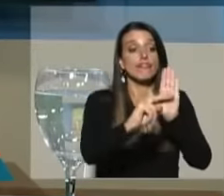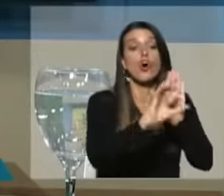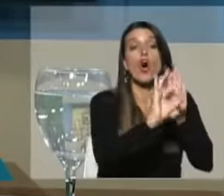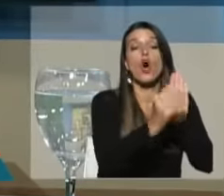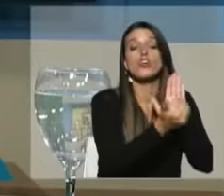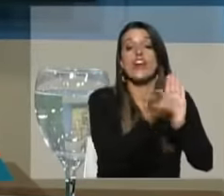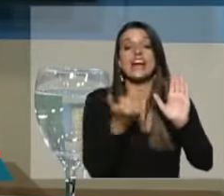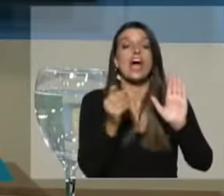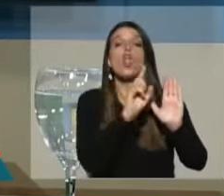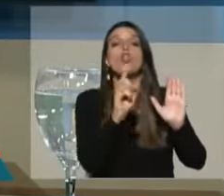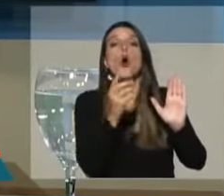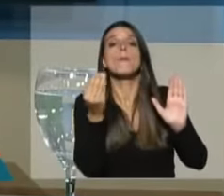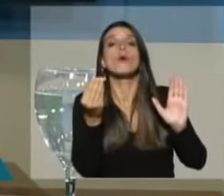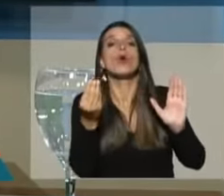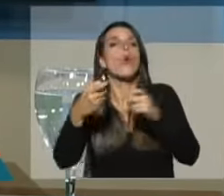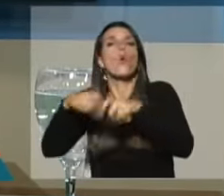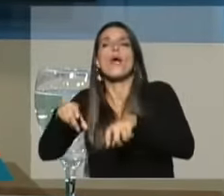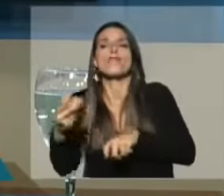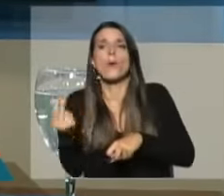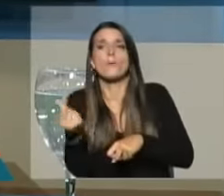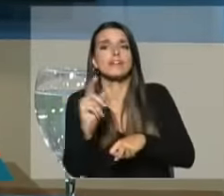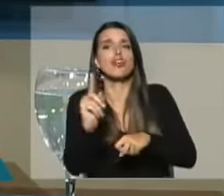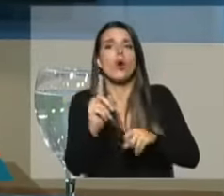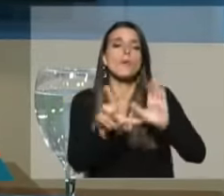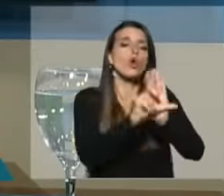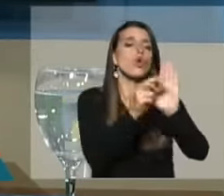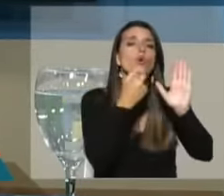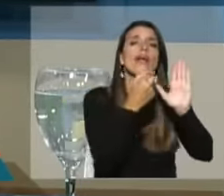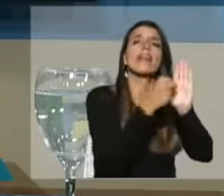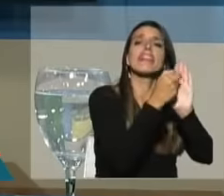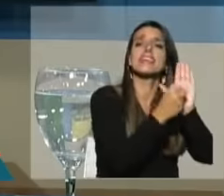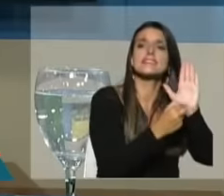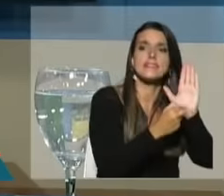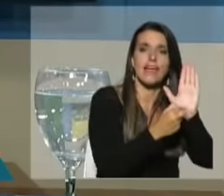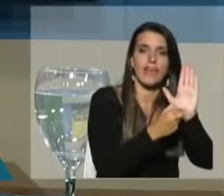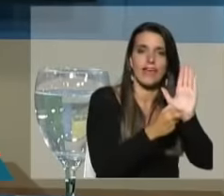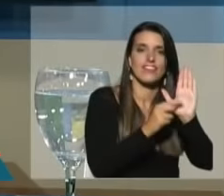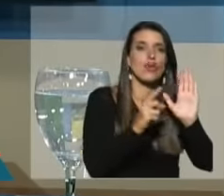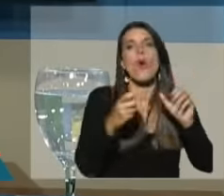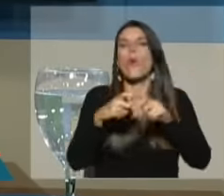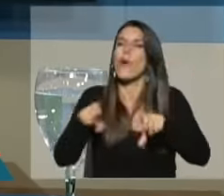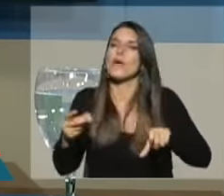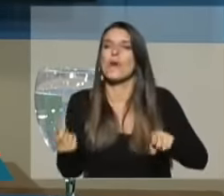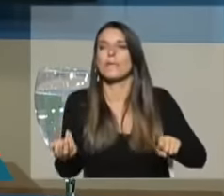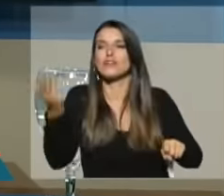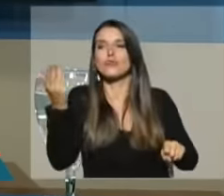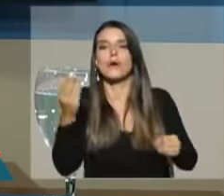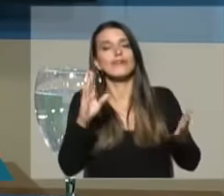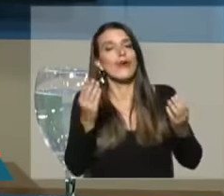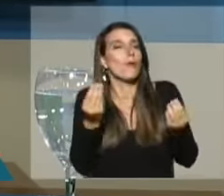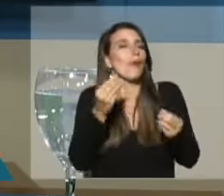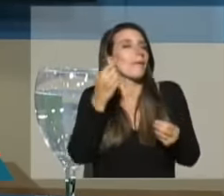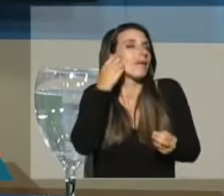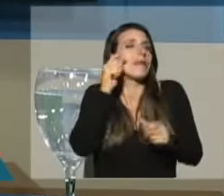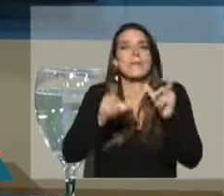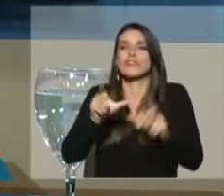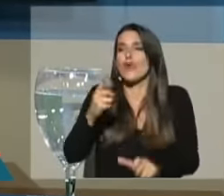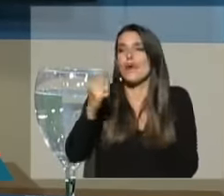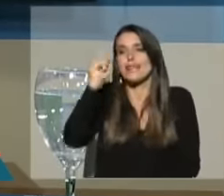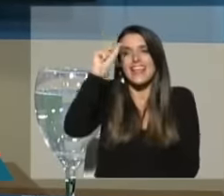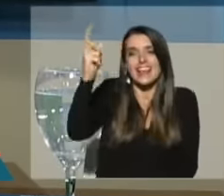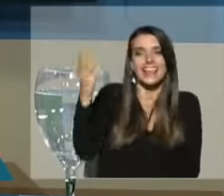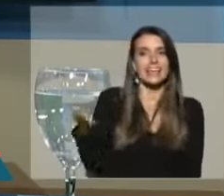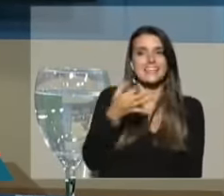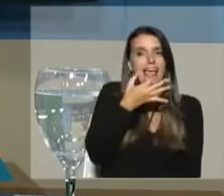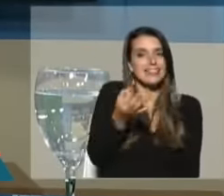no por el precio de los huevos en ese sentido me parece que es menospreciar la inteligencia de la gente buscar cualquier